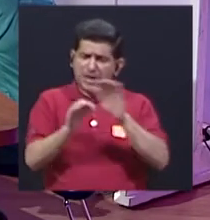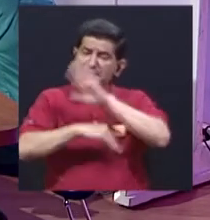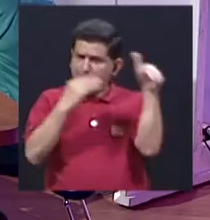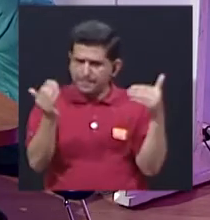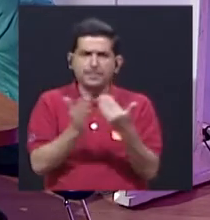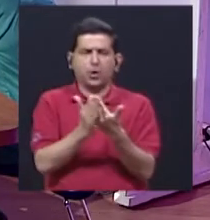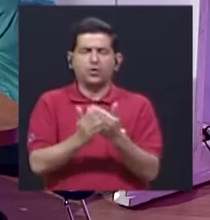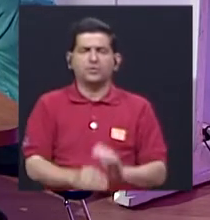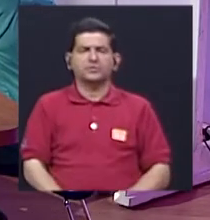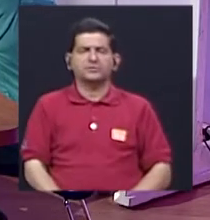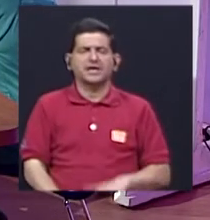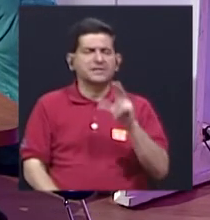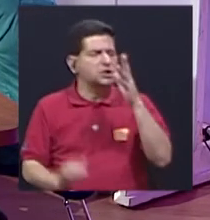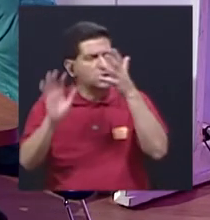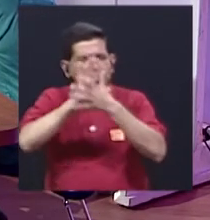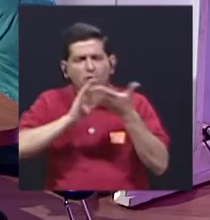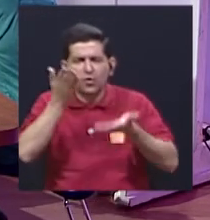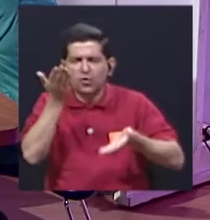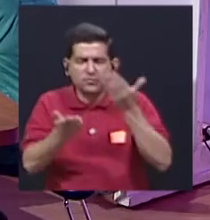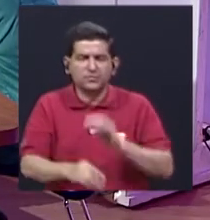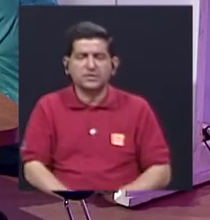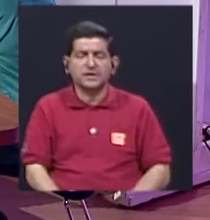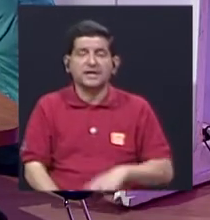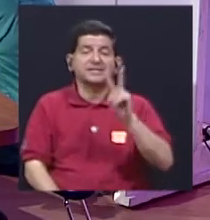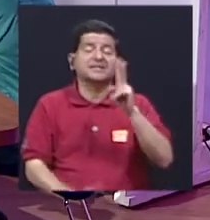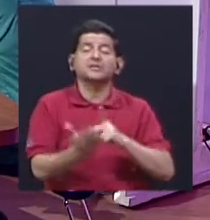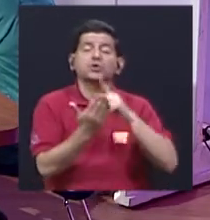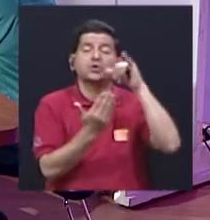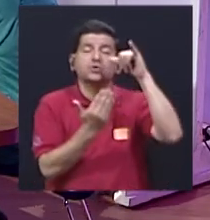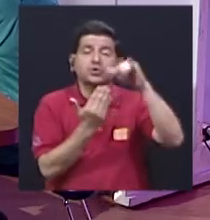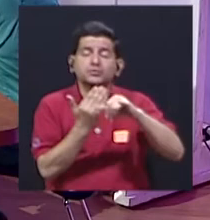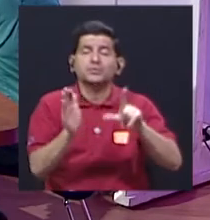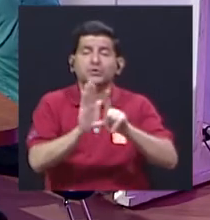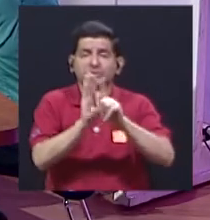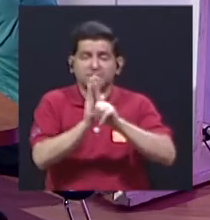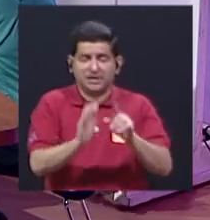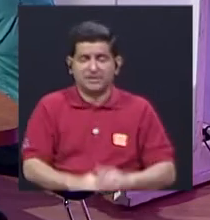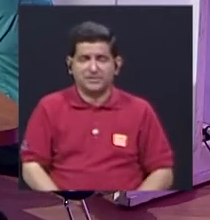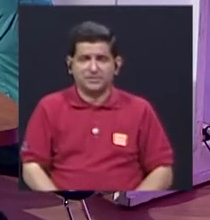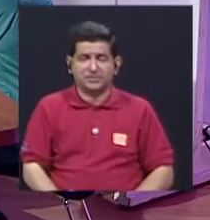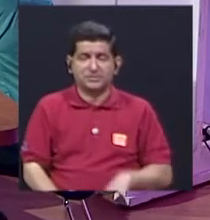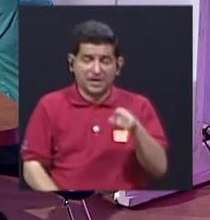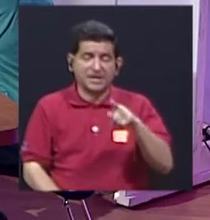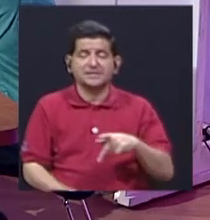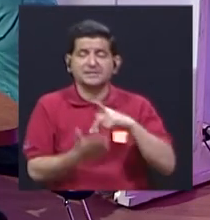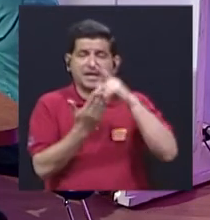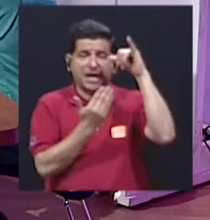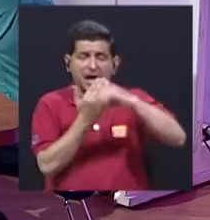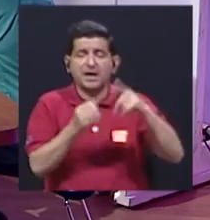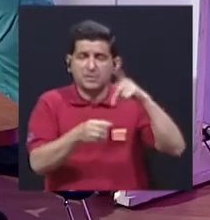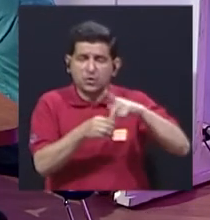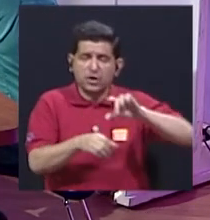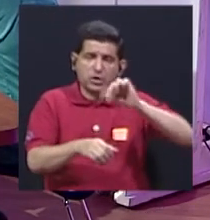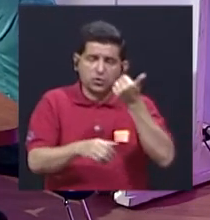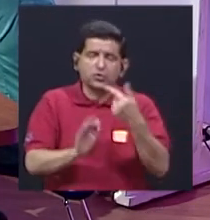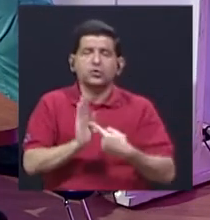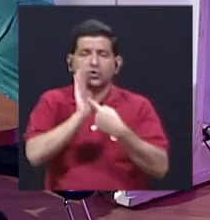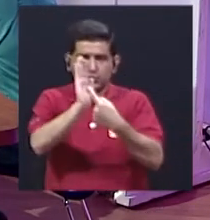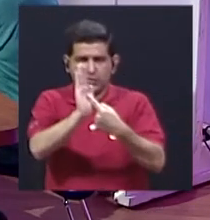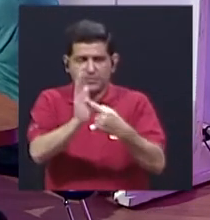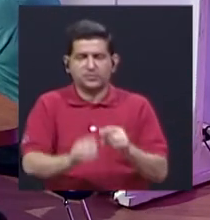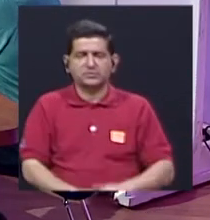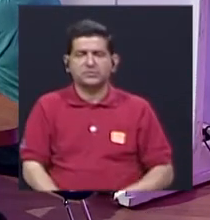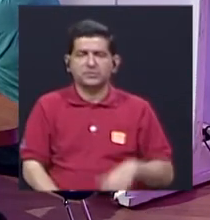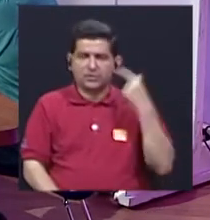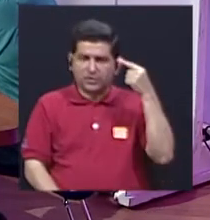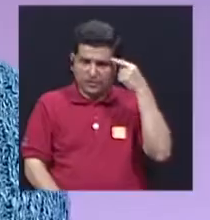Todos tienen que no se confunda... Es que son dos propuestas de ley. Estamos hablando de proyecto participativo y otro que es el que presentó el MISIT. proyecto